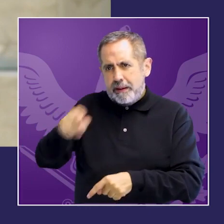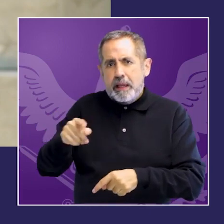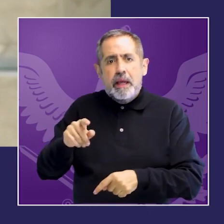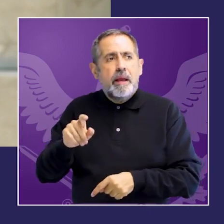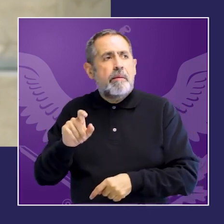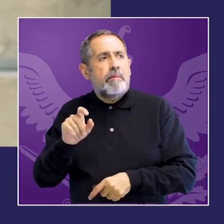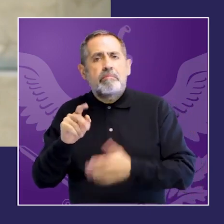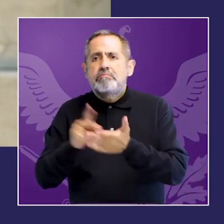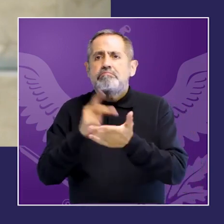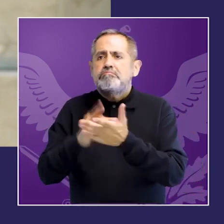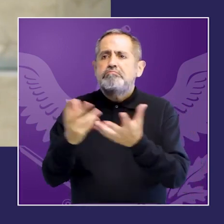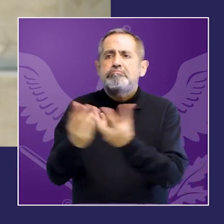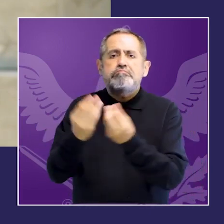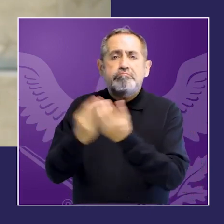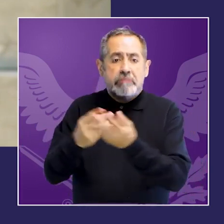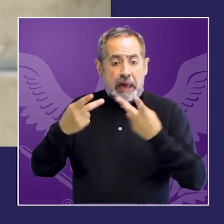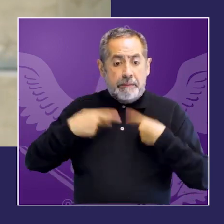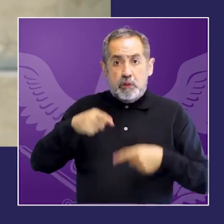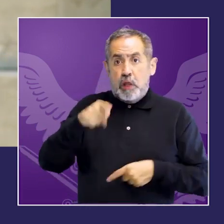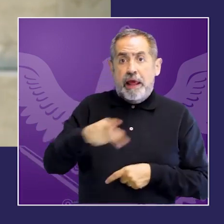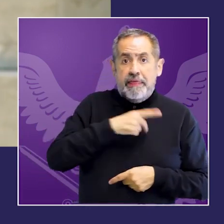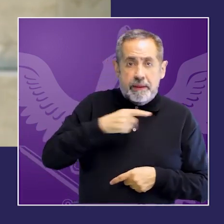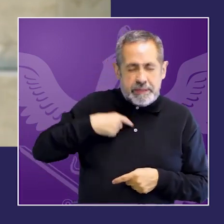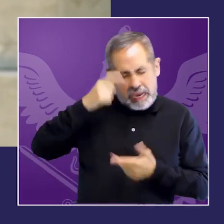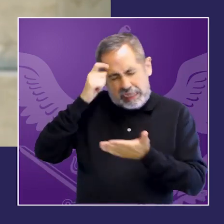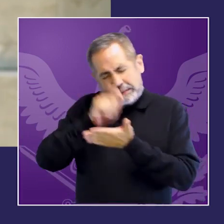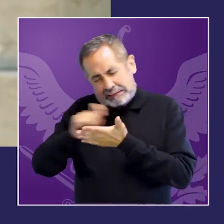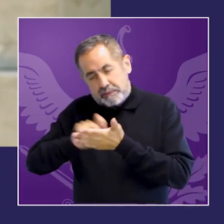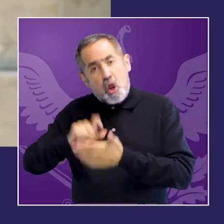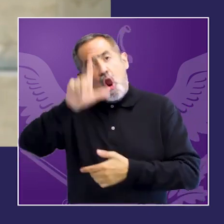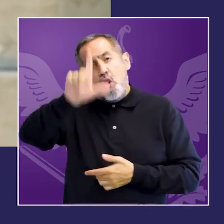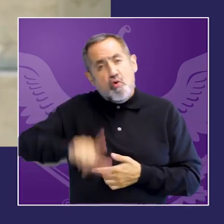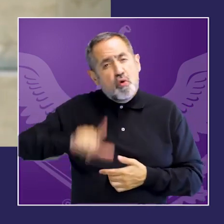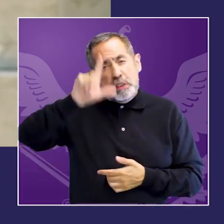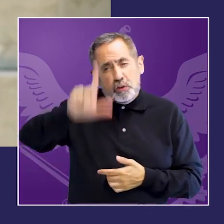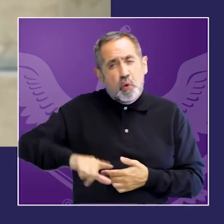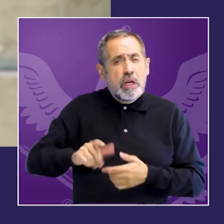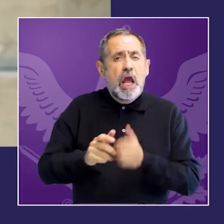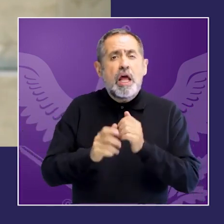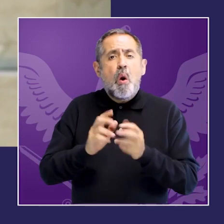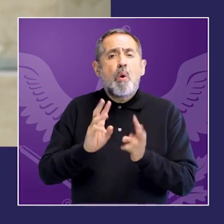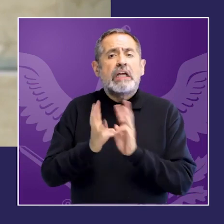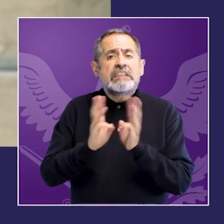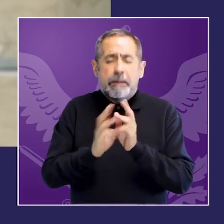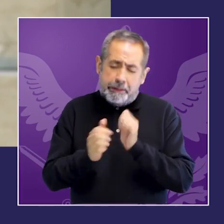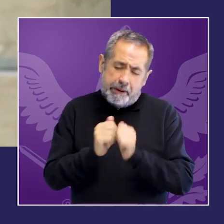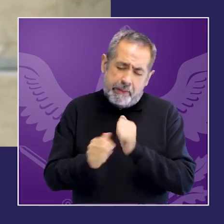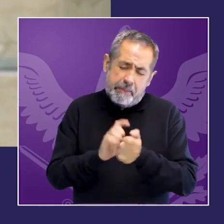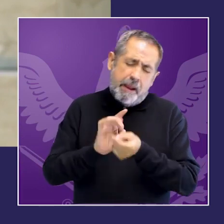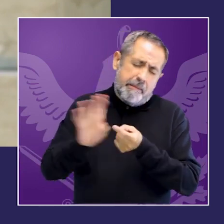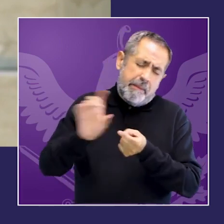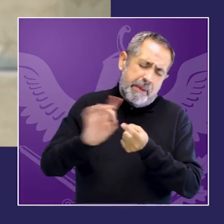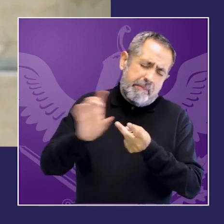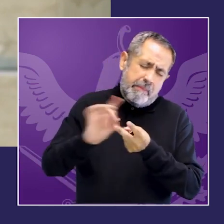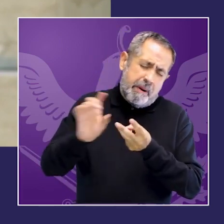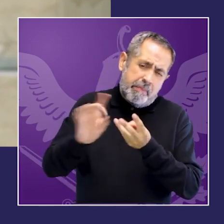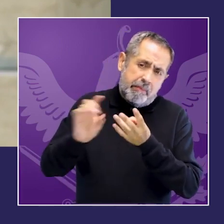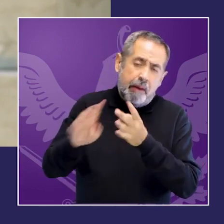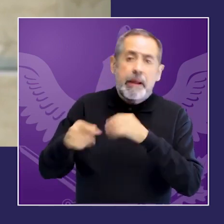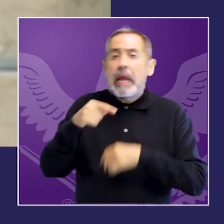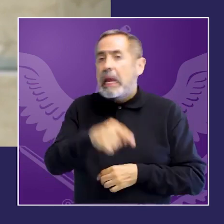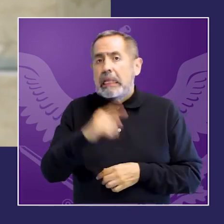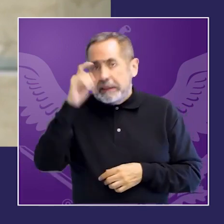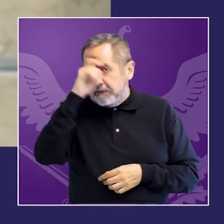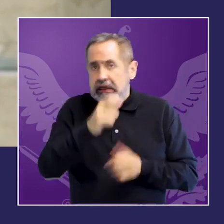en donde la persona tenía que escribir todos los lunes por whatsapp distintas actividades y tenía mucha dificultad con la escritura